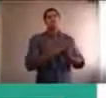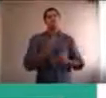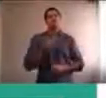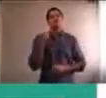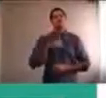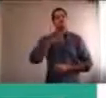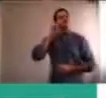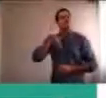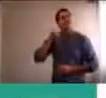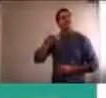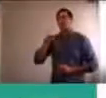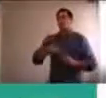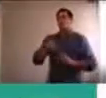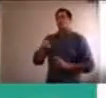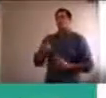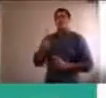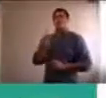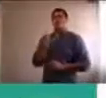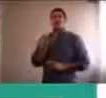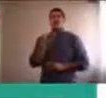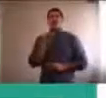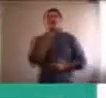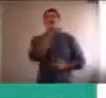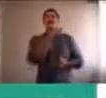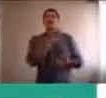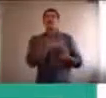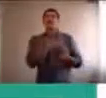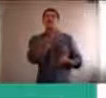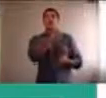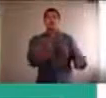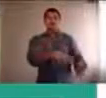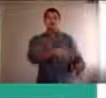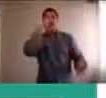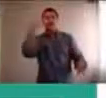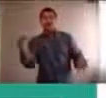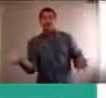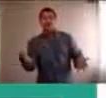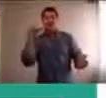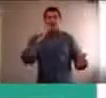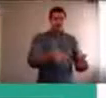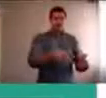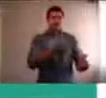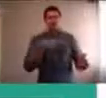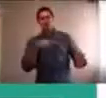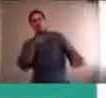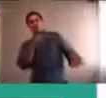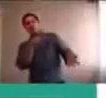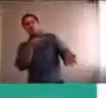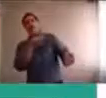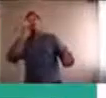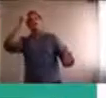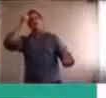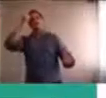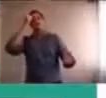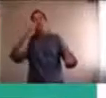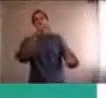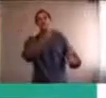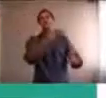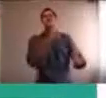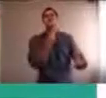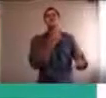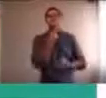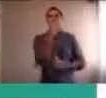la familia, está en ese lugar, es porque quiere estar solo, y quiere estar tranquilo, y volvemos a las normas, que habíamos puesto de acuerdo,